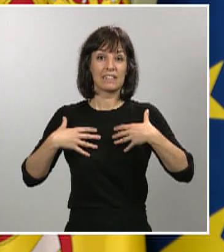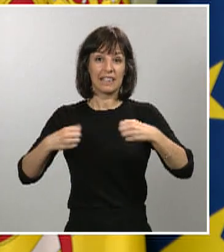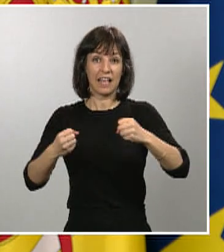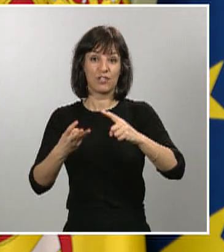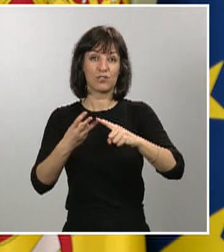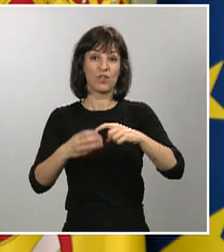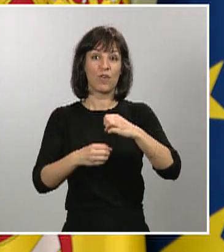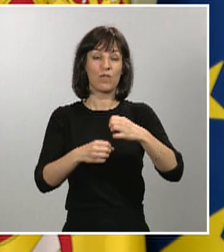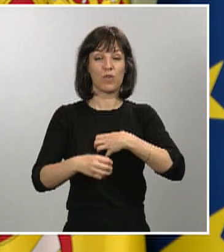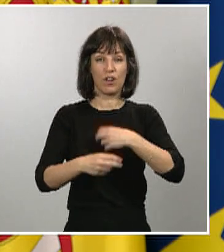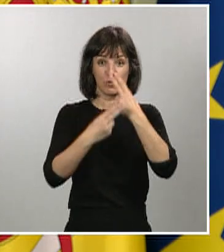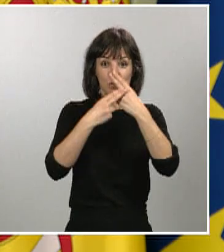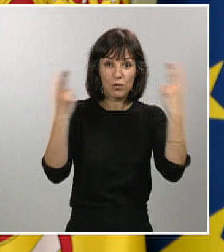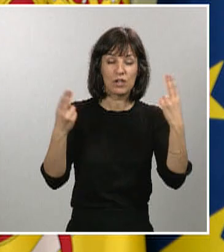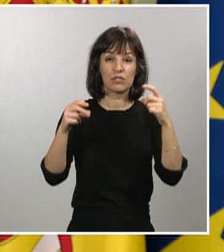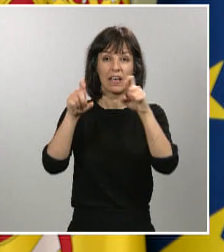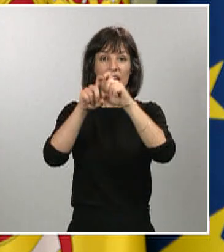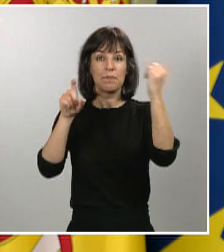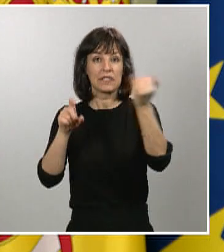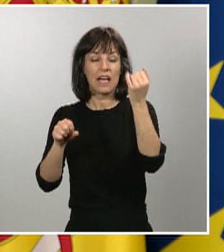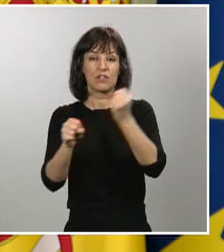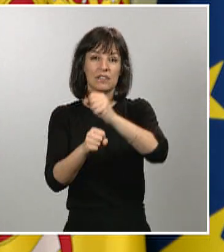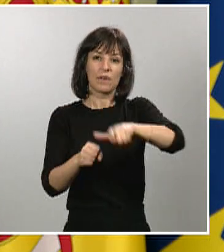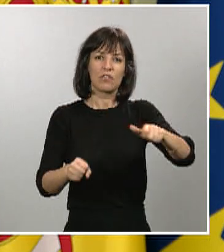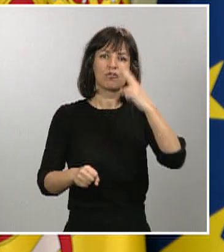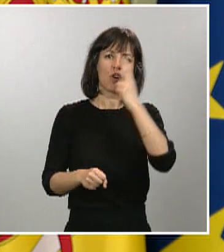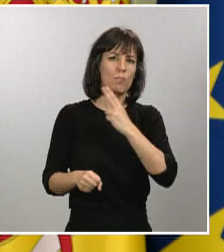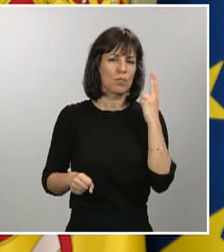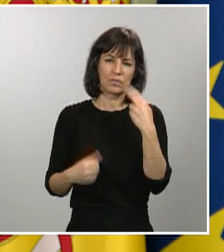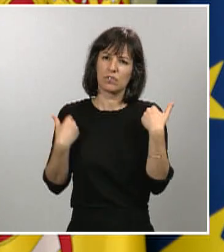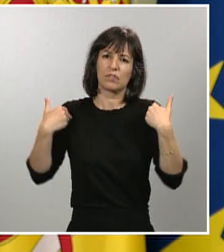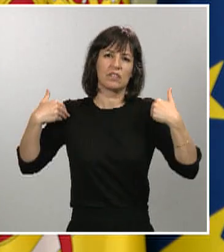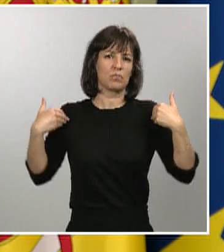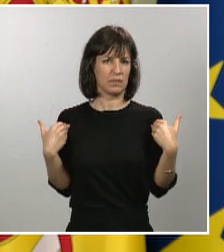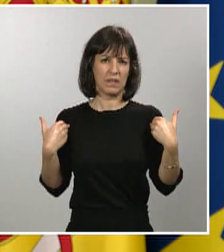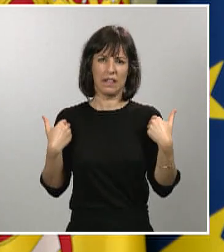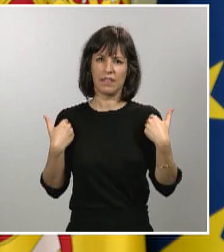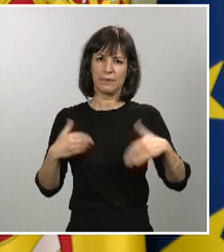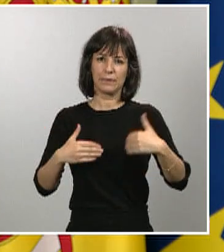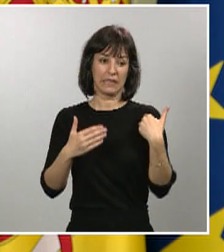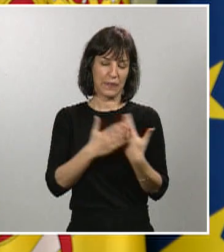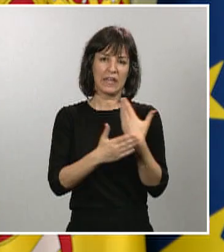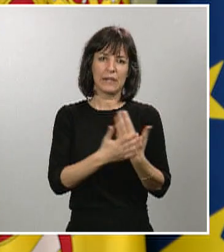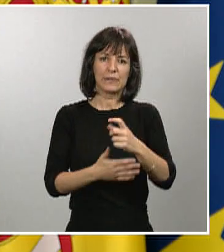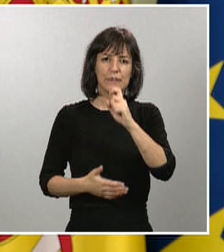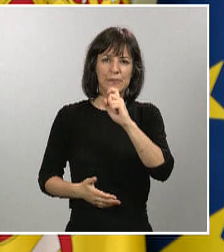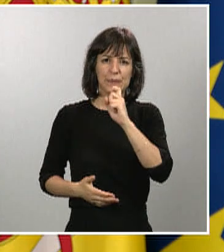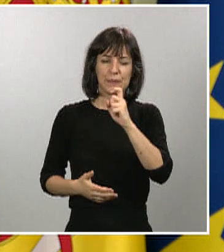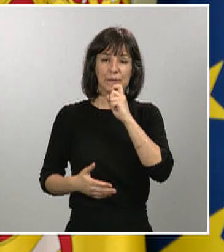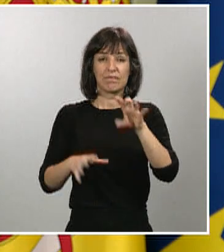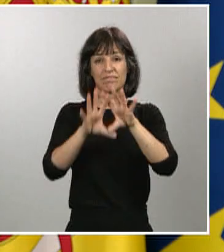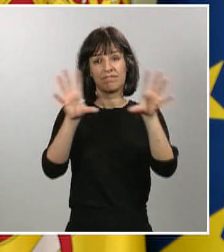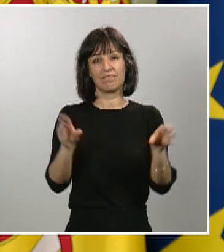trabajadores, por su compromiso y su responsabilidad en estas horas-días tan difíciles. Y, en definitiva, al conjunto